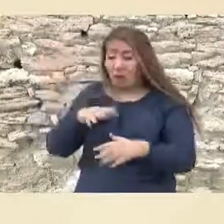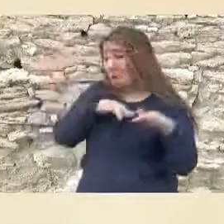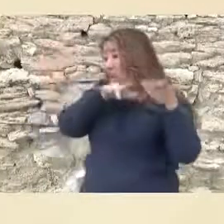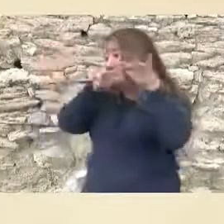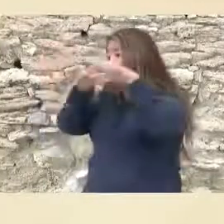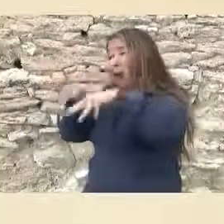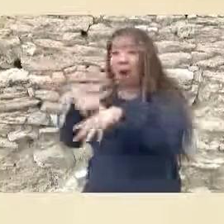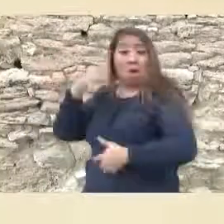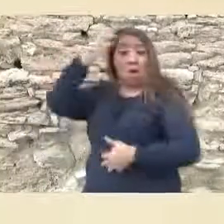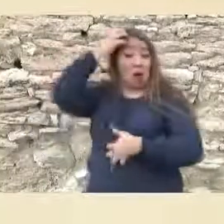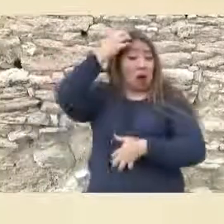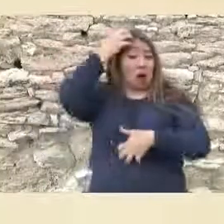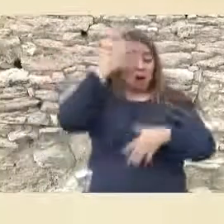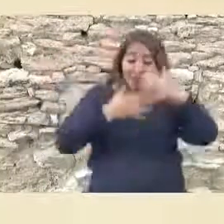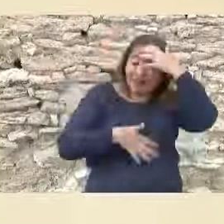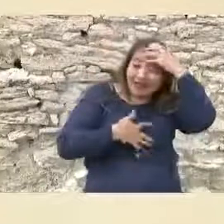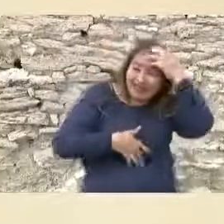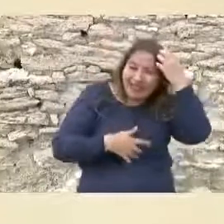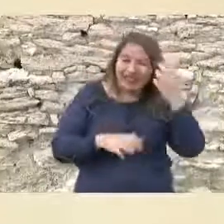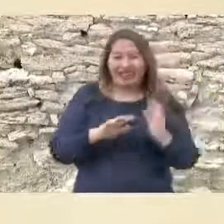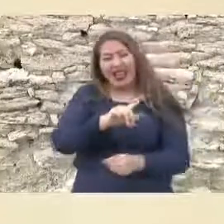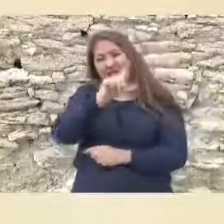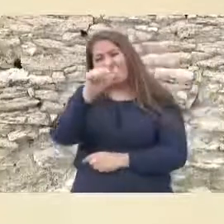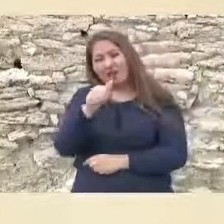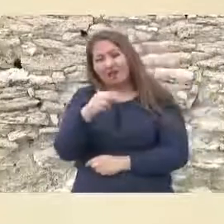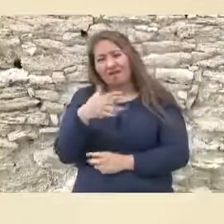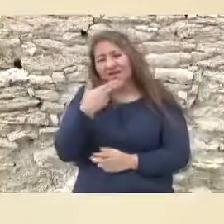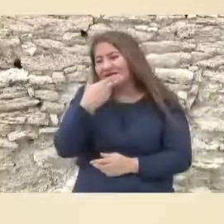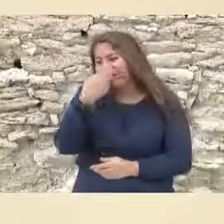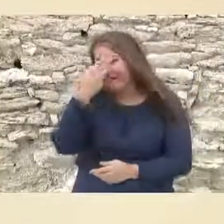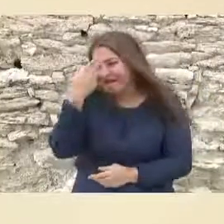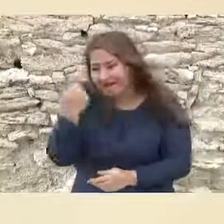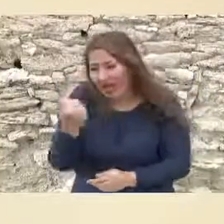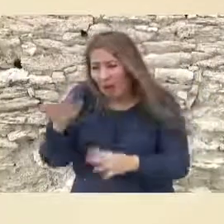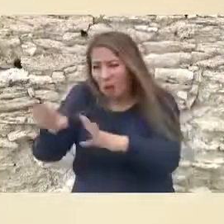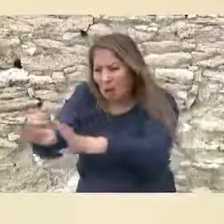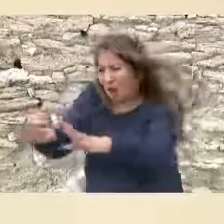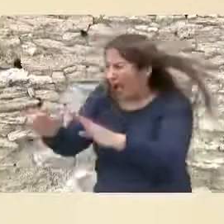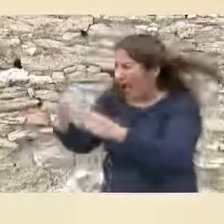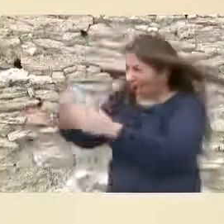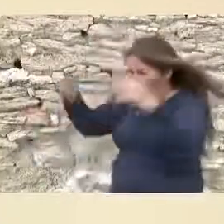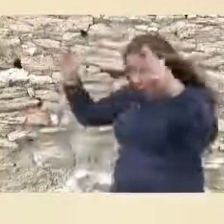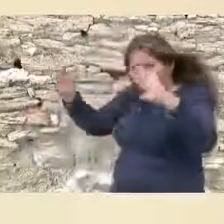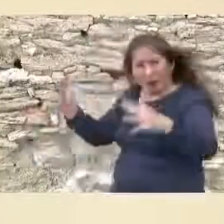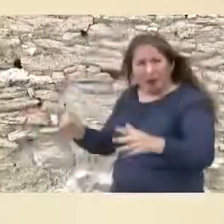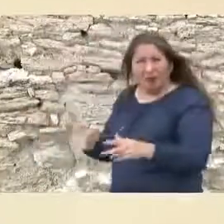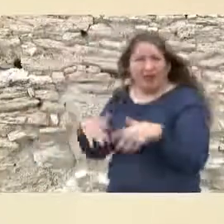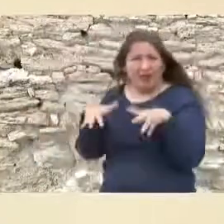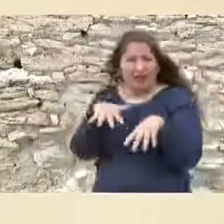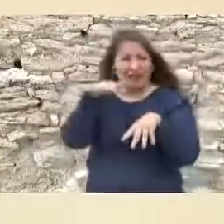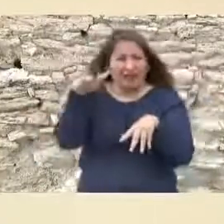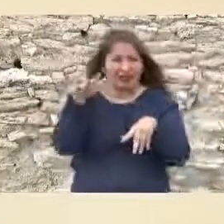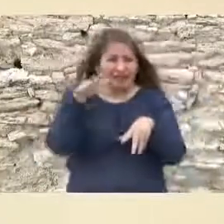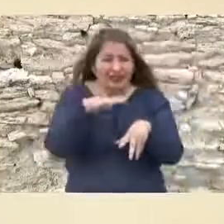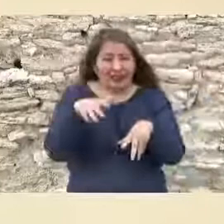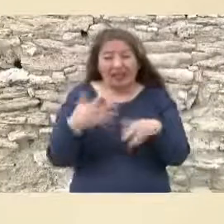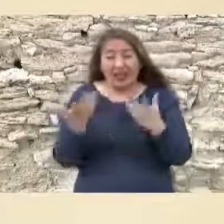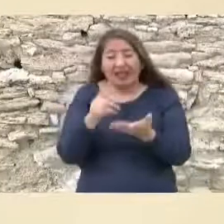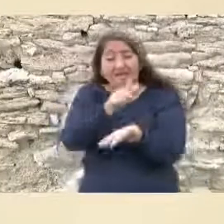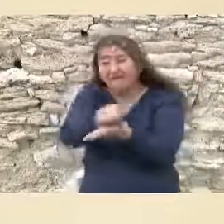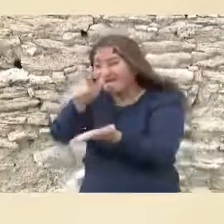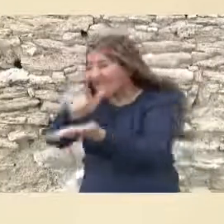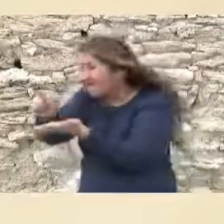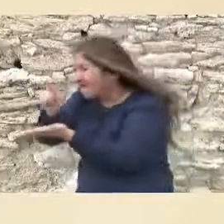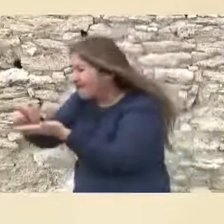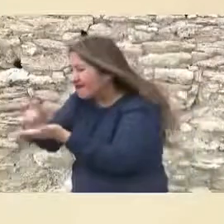carretera, después cayó en desuso debido a que se abrió el canal a mediados del siglo pasado, se drenó la poza y